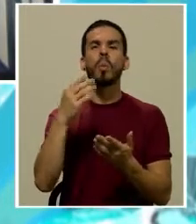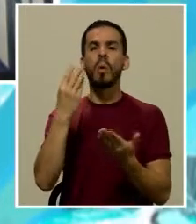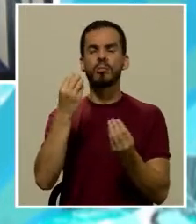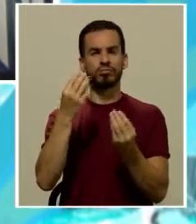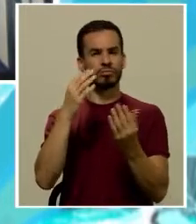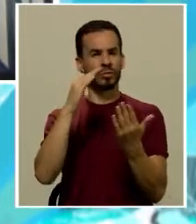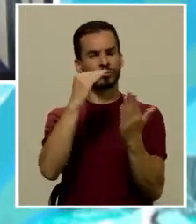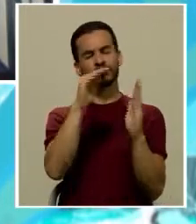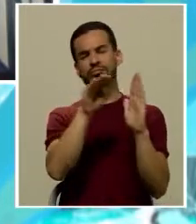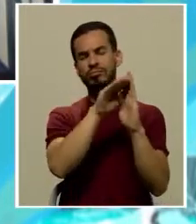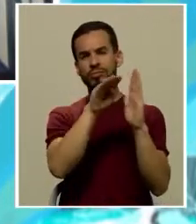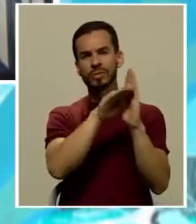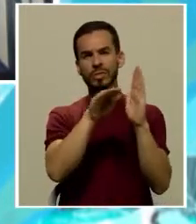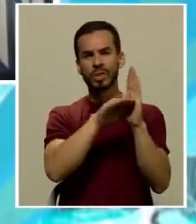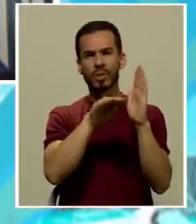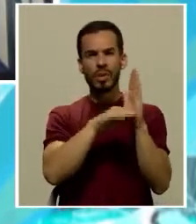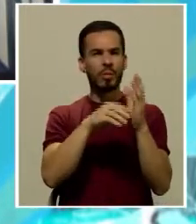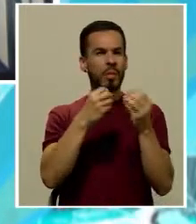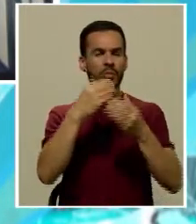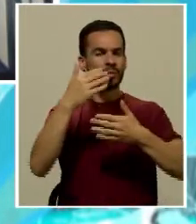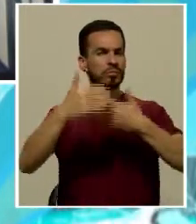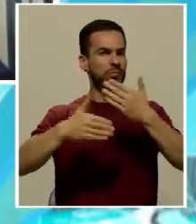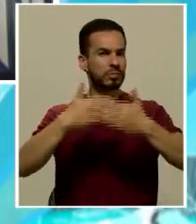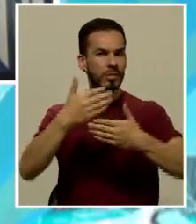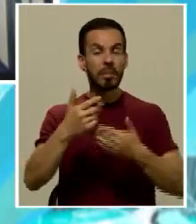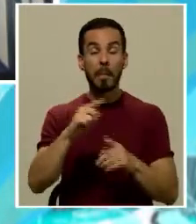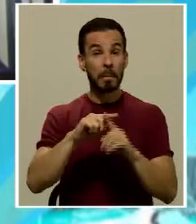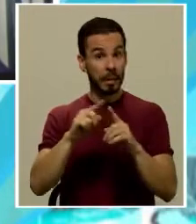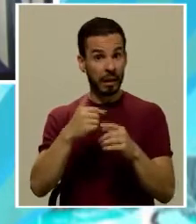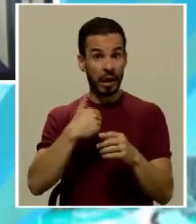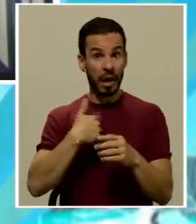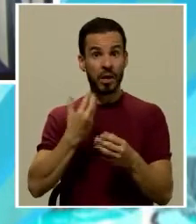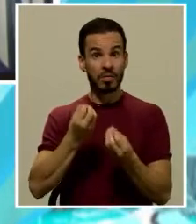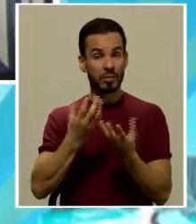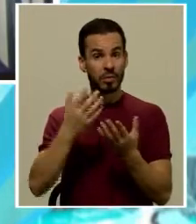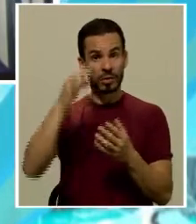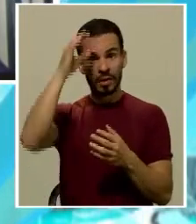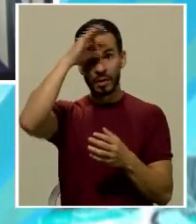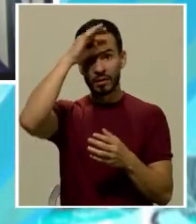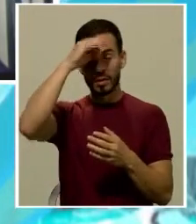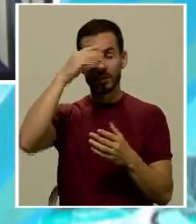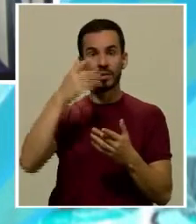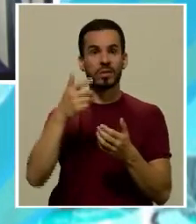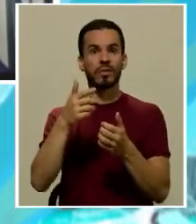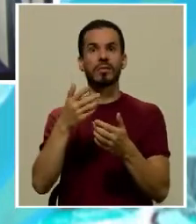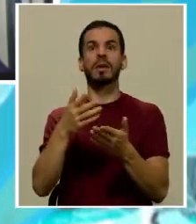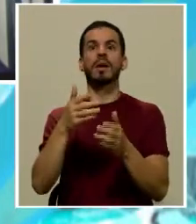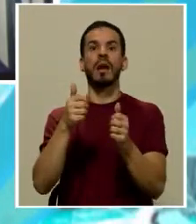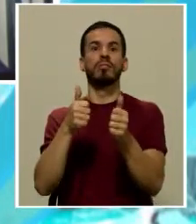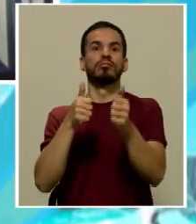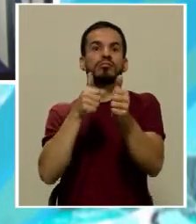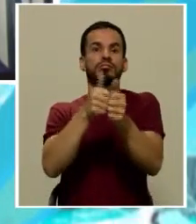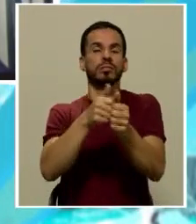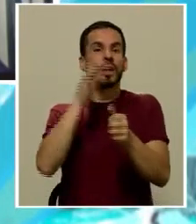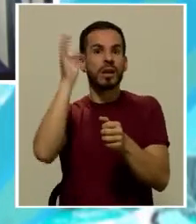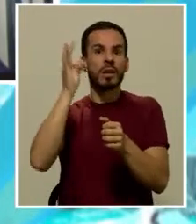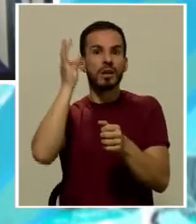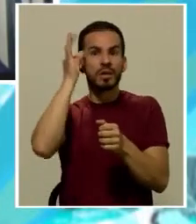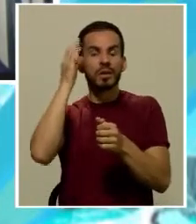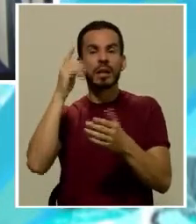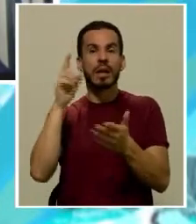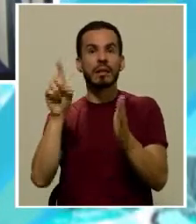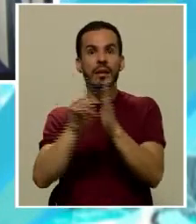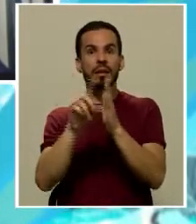muy burocráticas. Pero hay mucha filosofía detrás del derecho penal, mucho de pensar